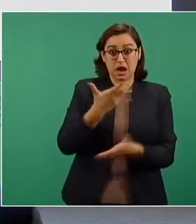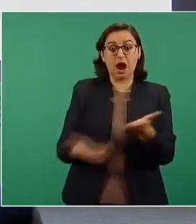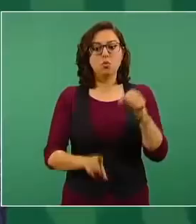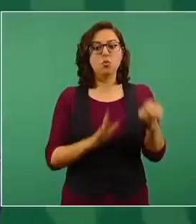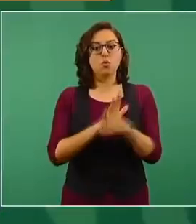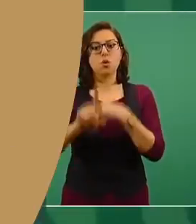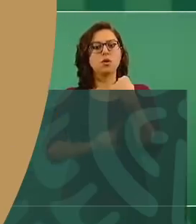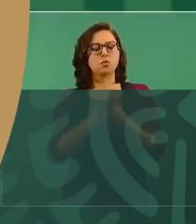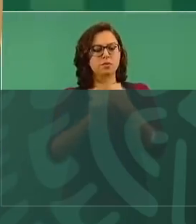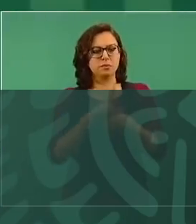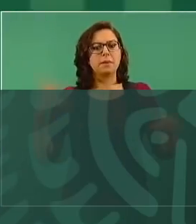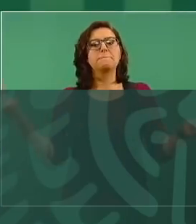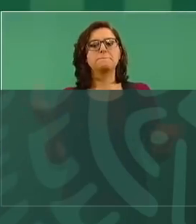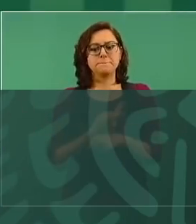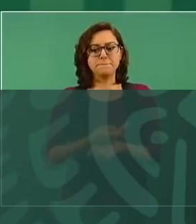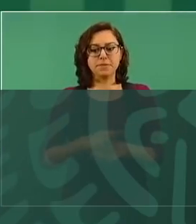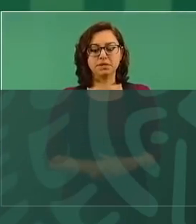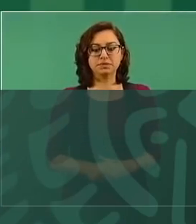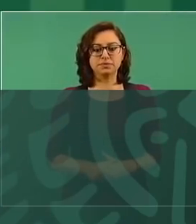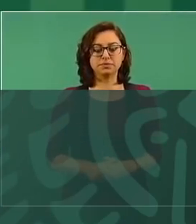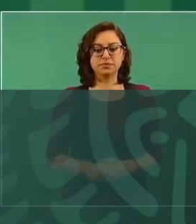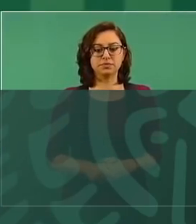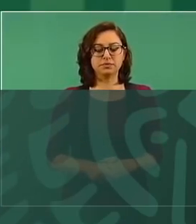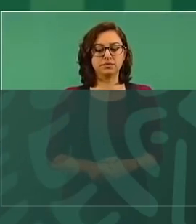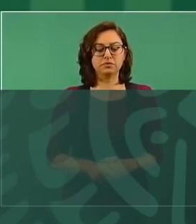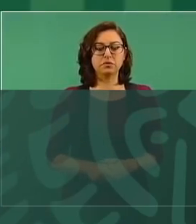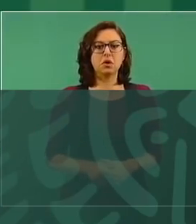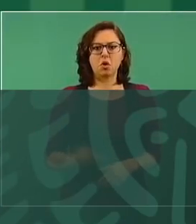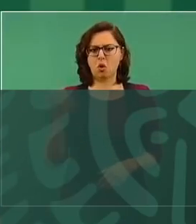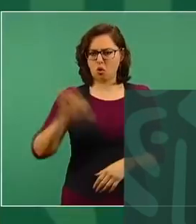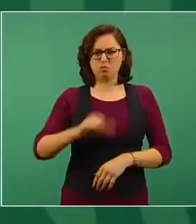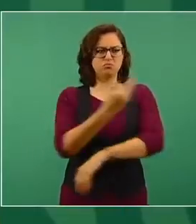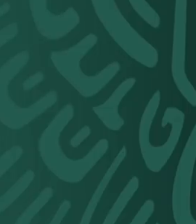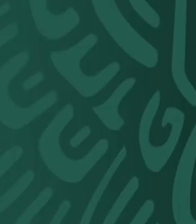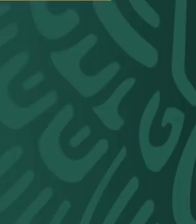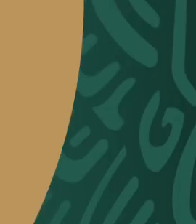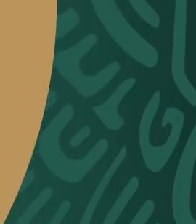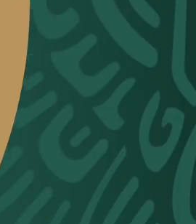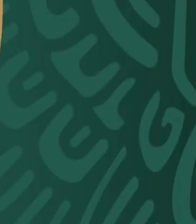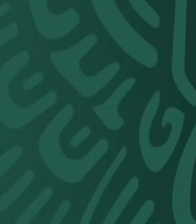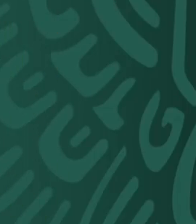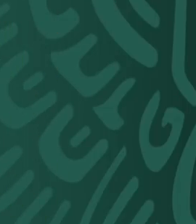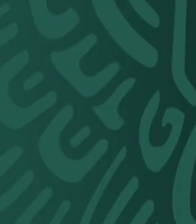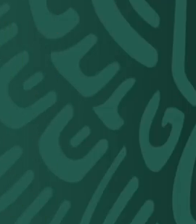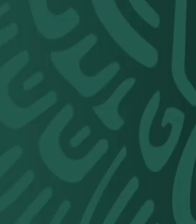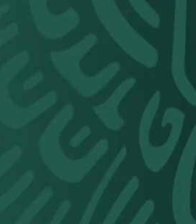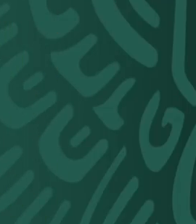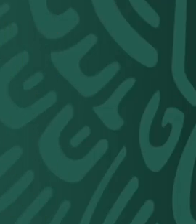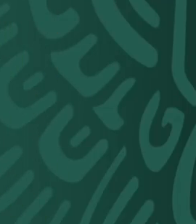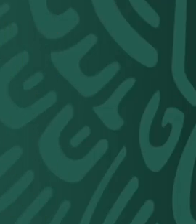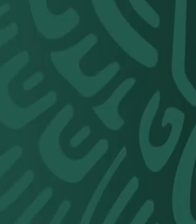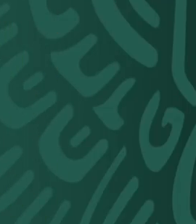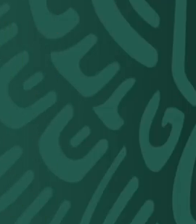El presidente López Obrador hizo un llamado a no caer en la desinformación sobre el proceso de vacunación.